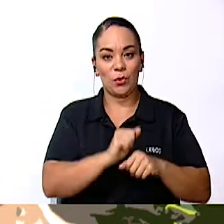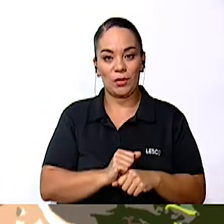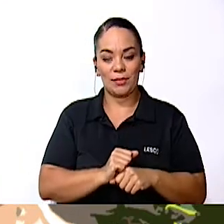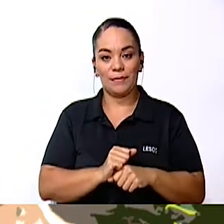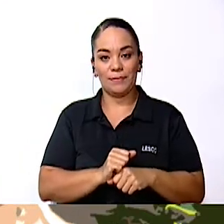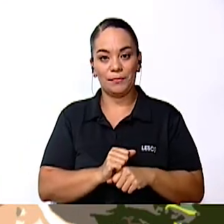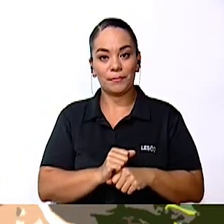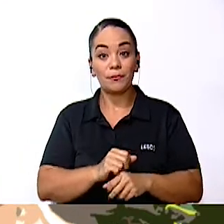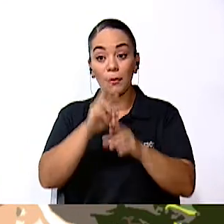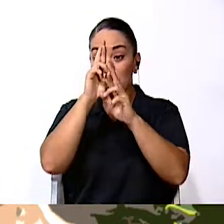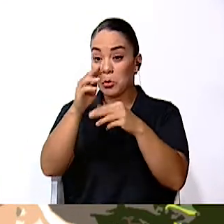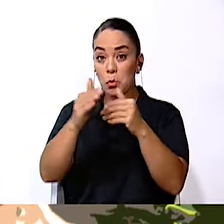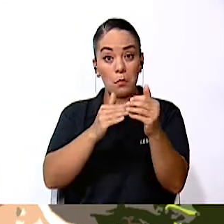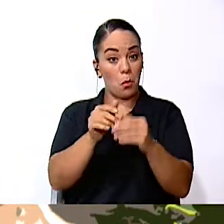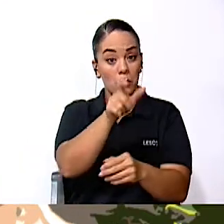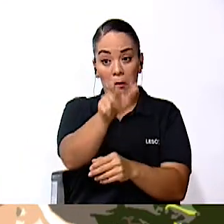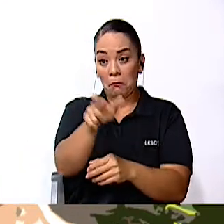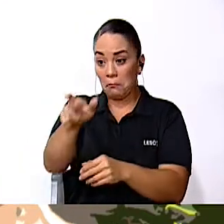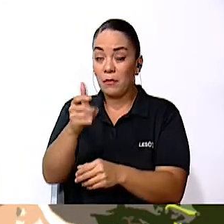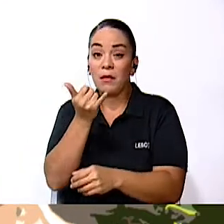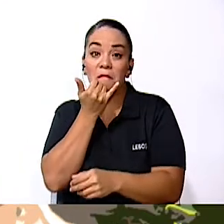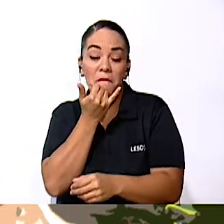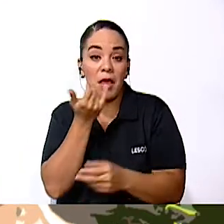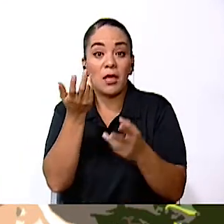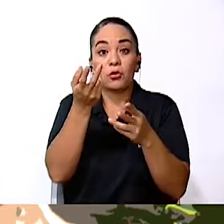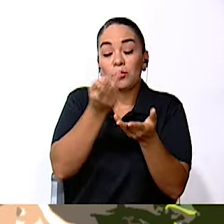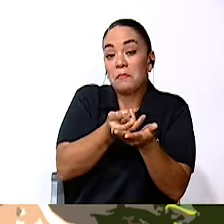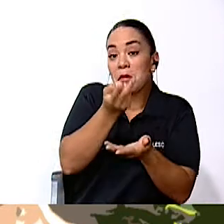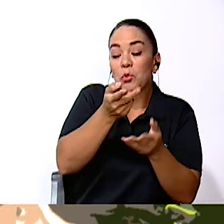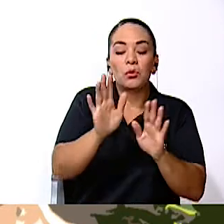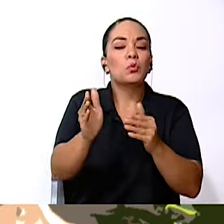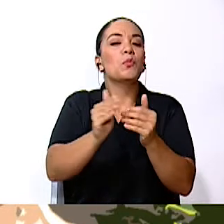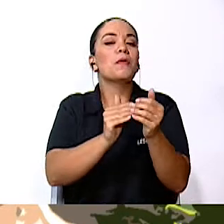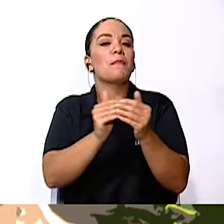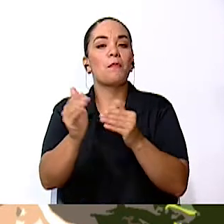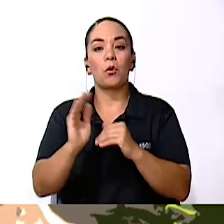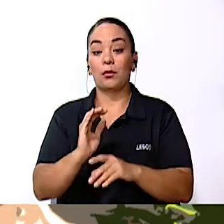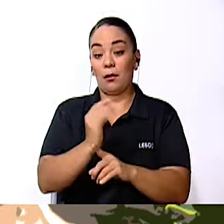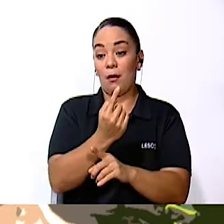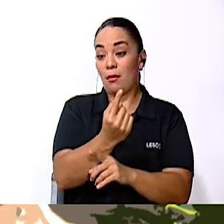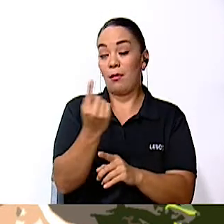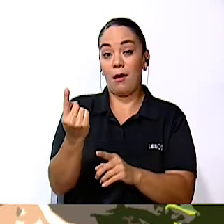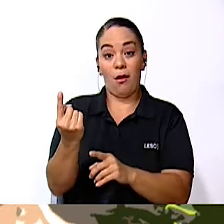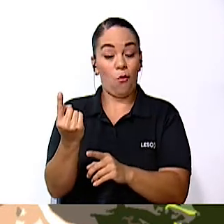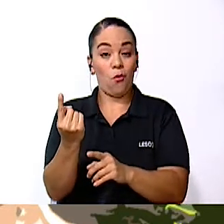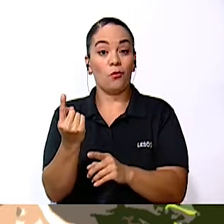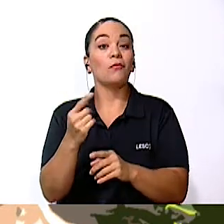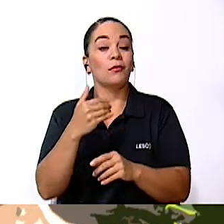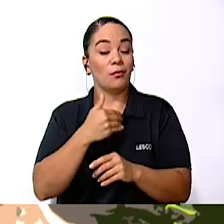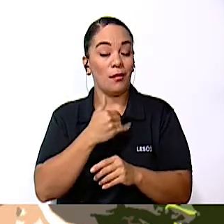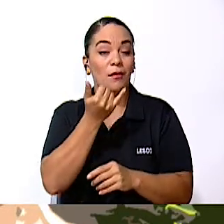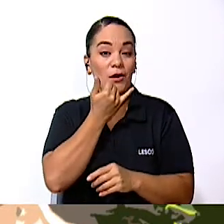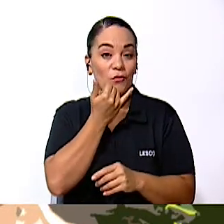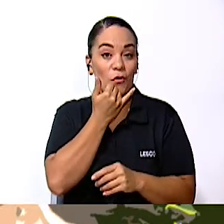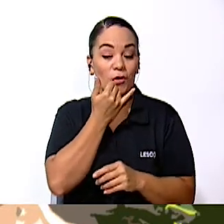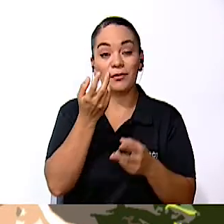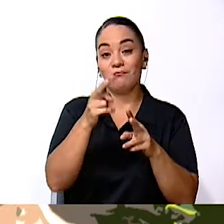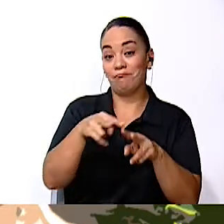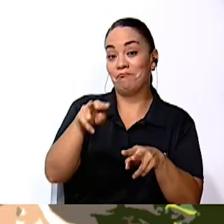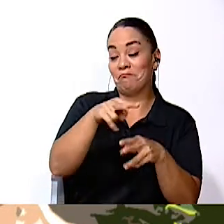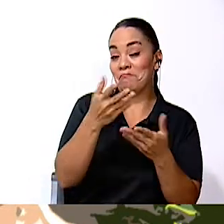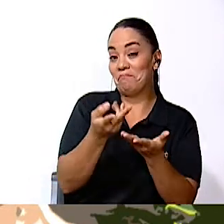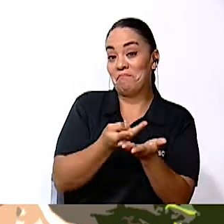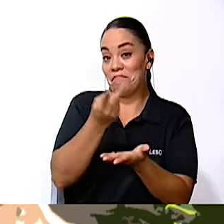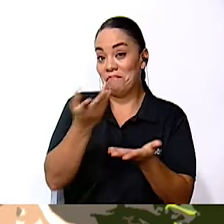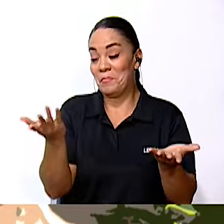defectos y sus virtudes. Porque todos tenemos defectos y virtudes y por tal razón debemos de respetar. ¿Y qué ganamos nosotros